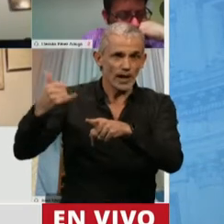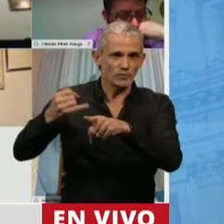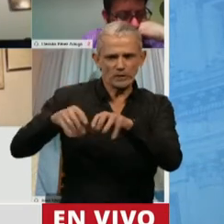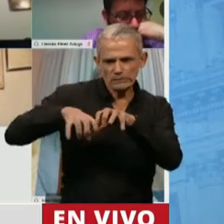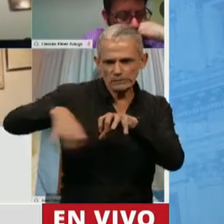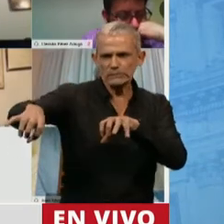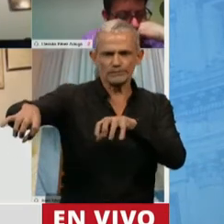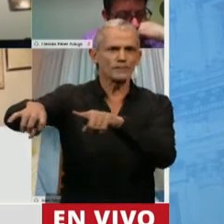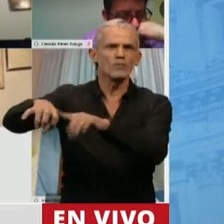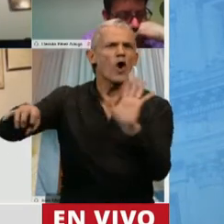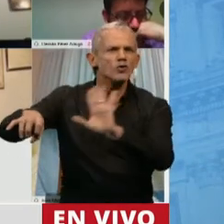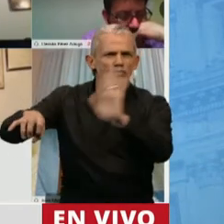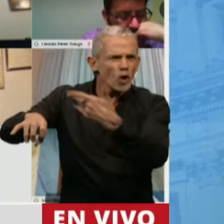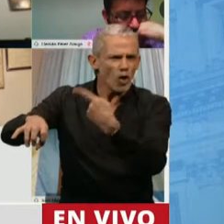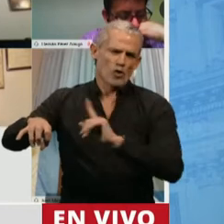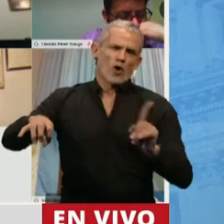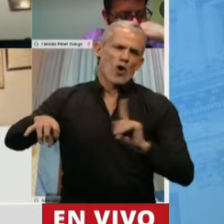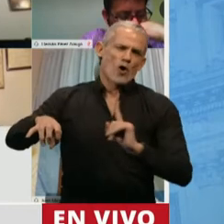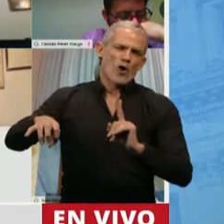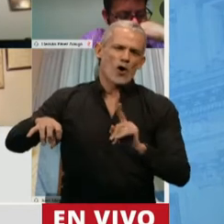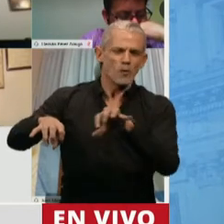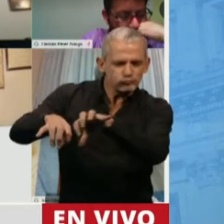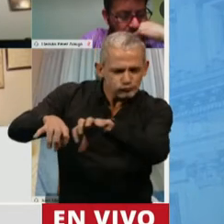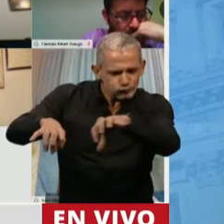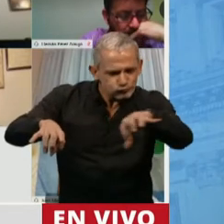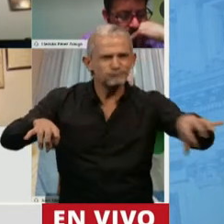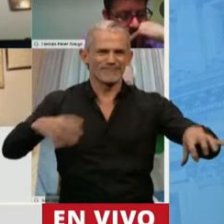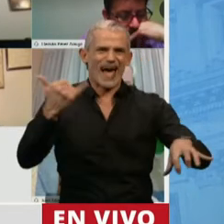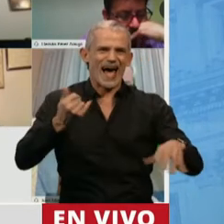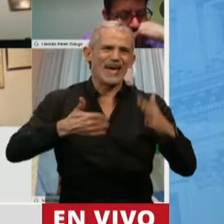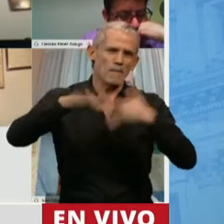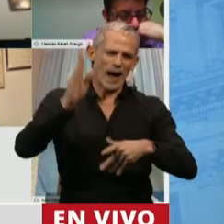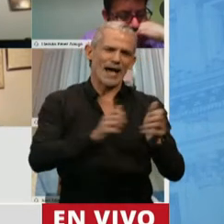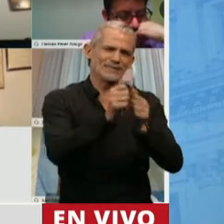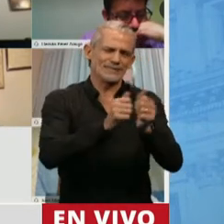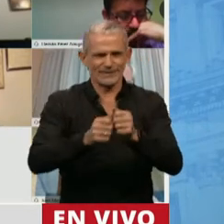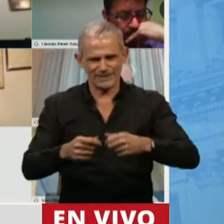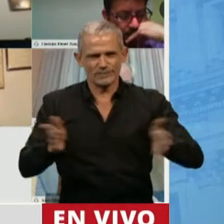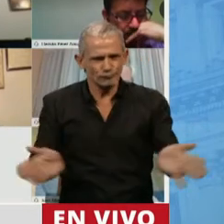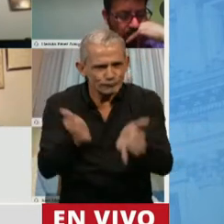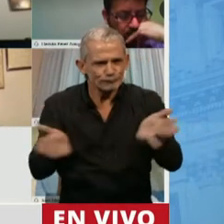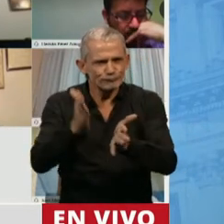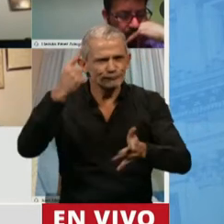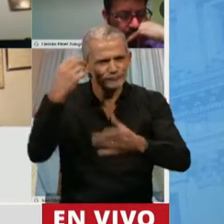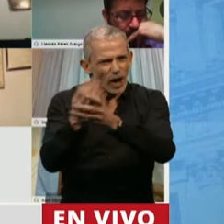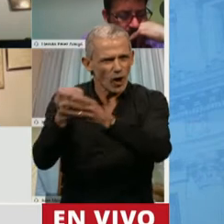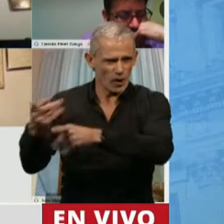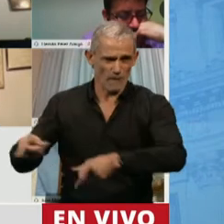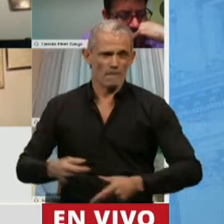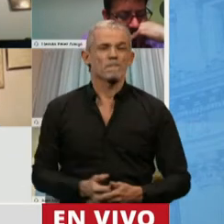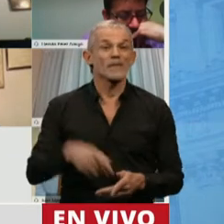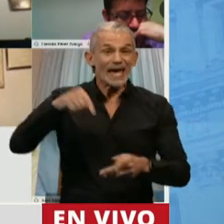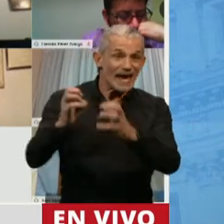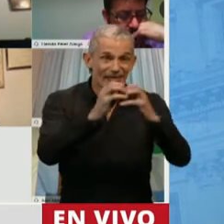partida, pero no engloba la única potencialidad que tiene la industria del conocimiento. Así que en este